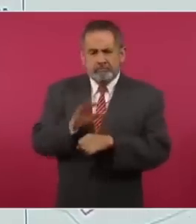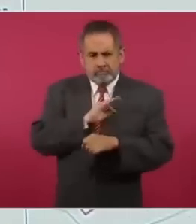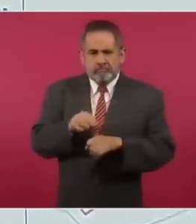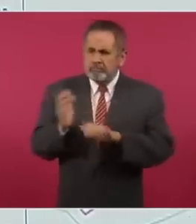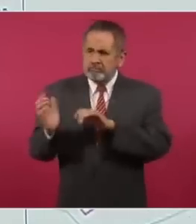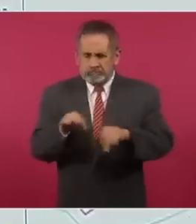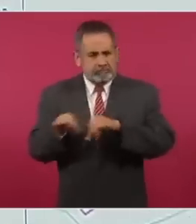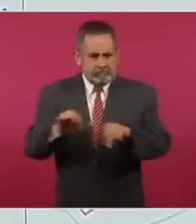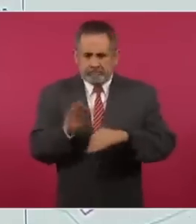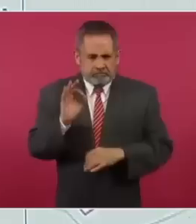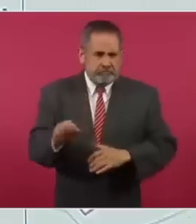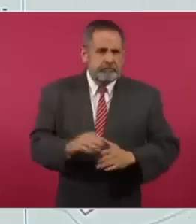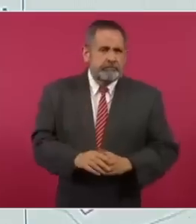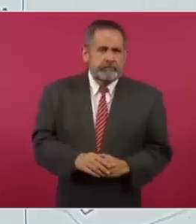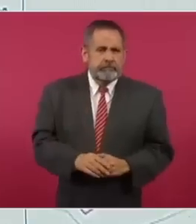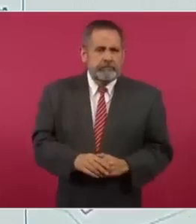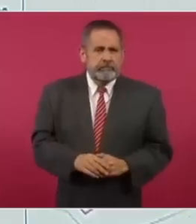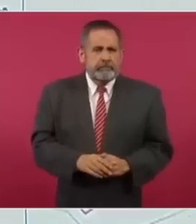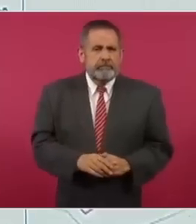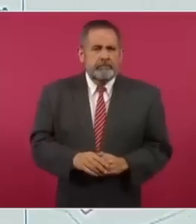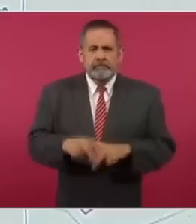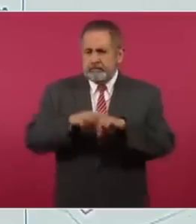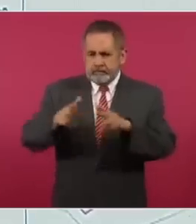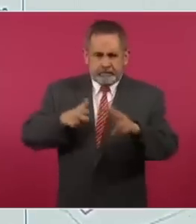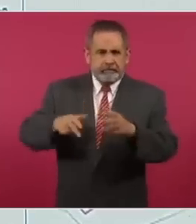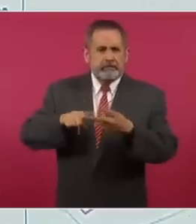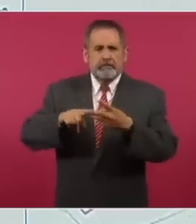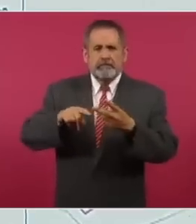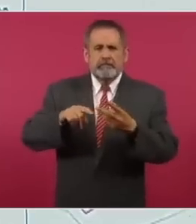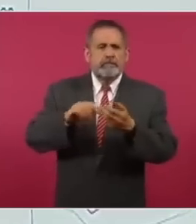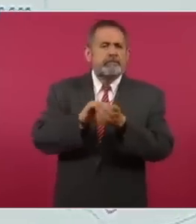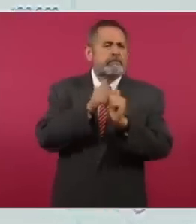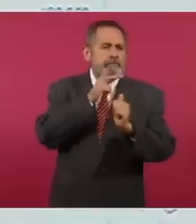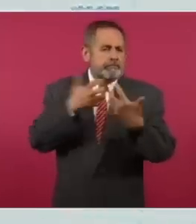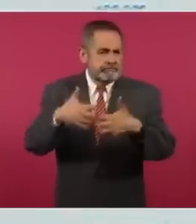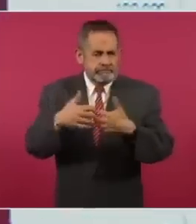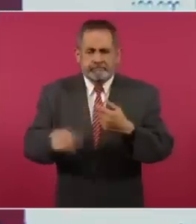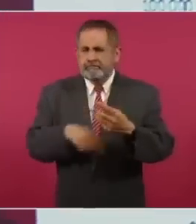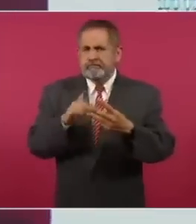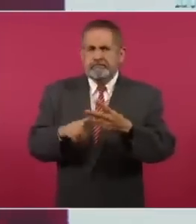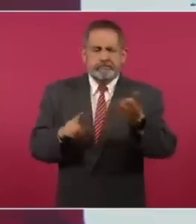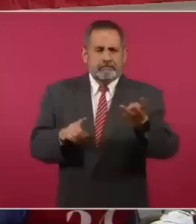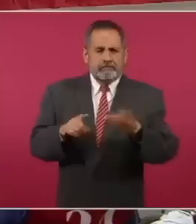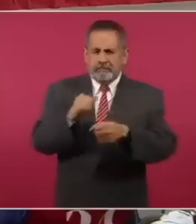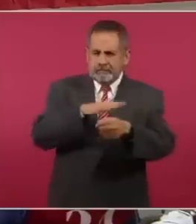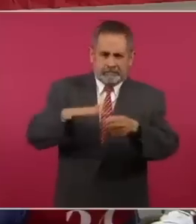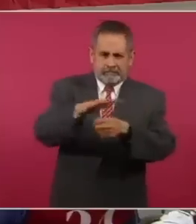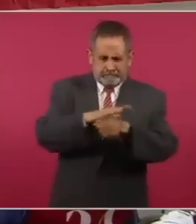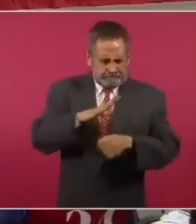empleo, en el Tren Maya, en la refinería, el Istmo,